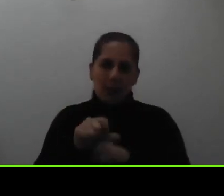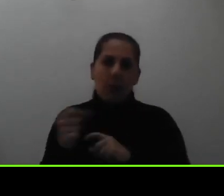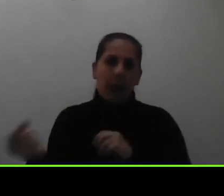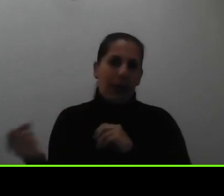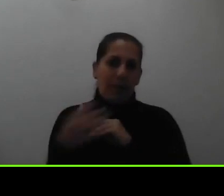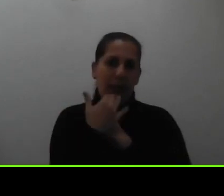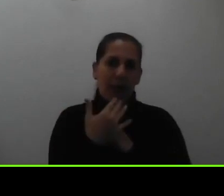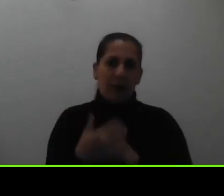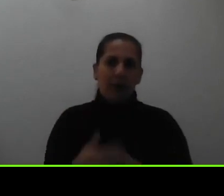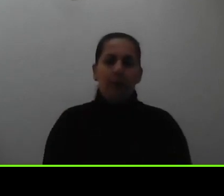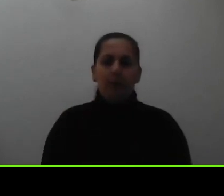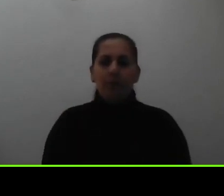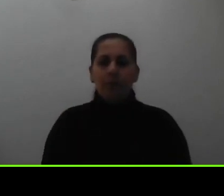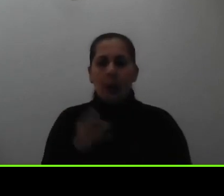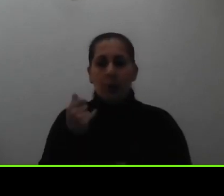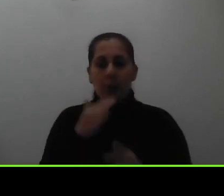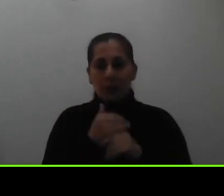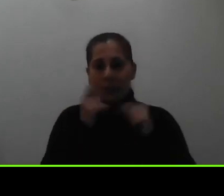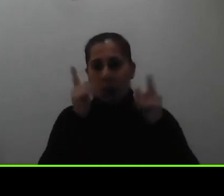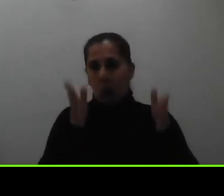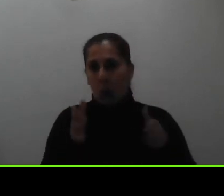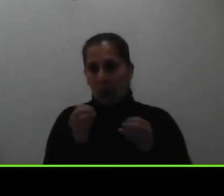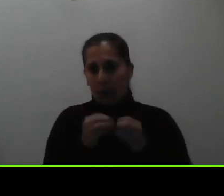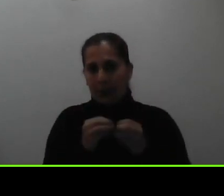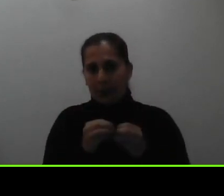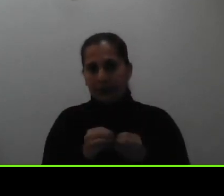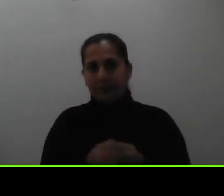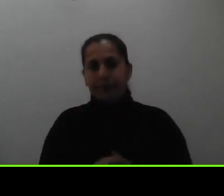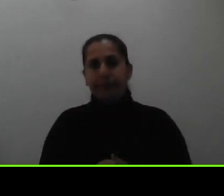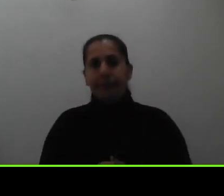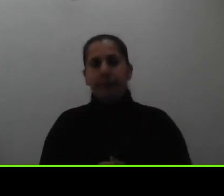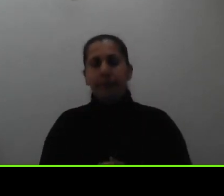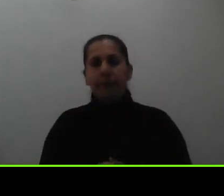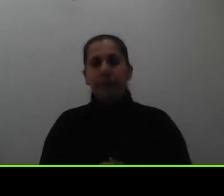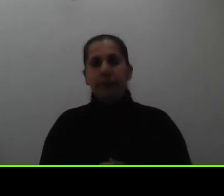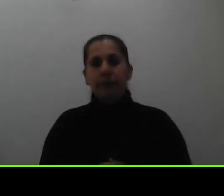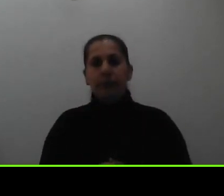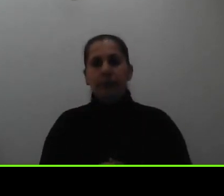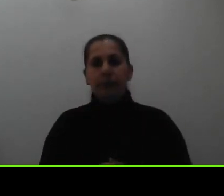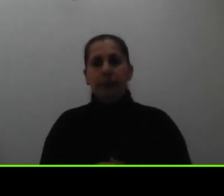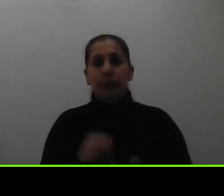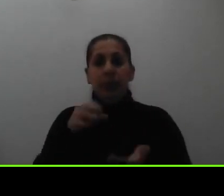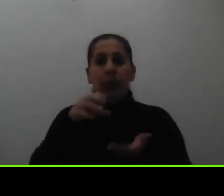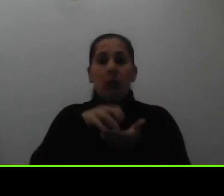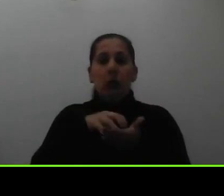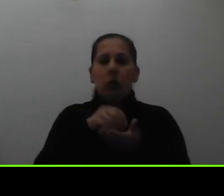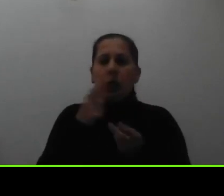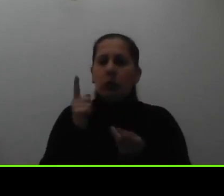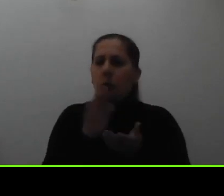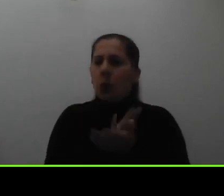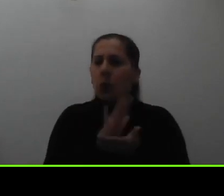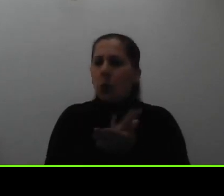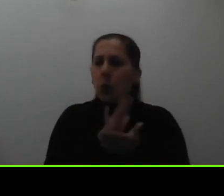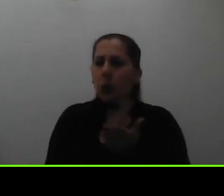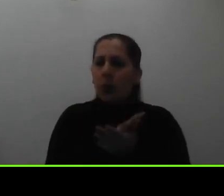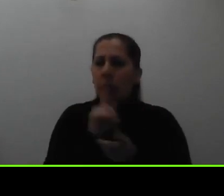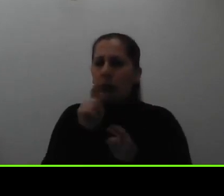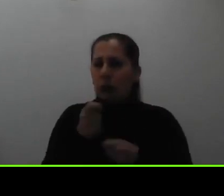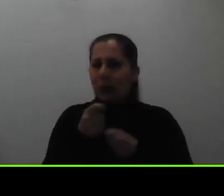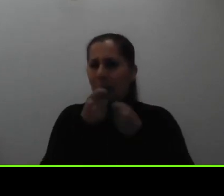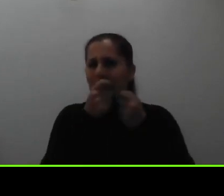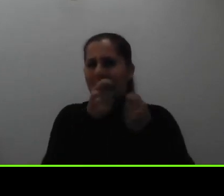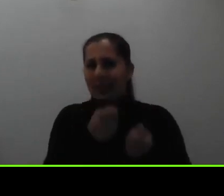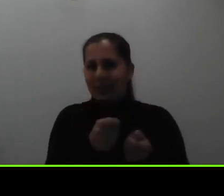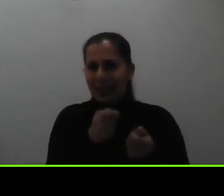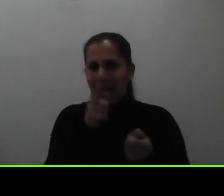vamos a hacer un bloque más por aquí dice dudas sobre los documentos que deben presentar